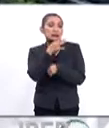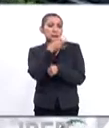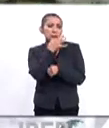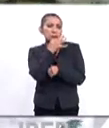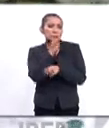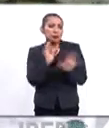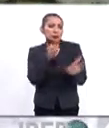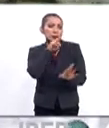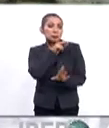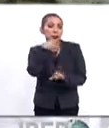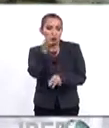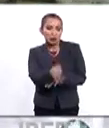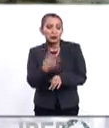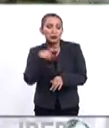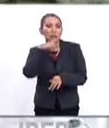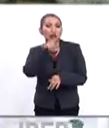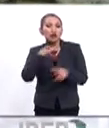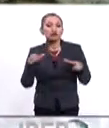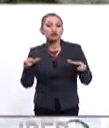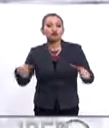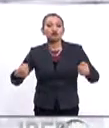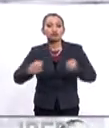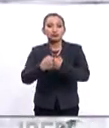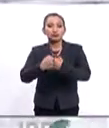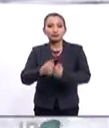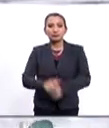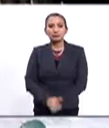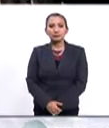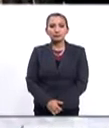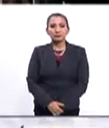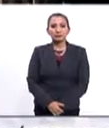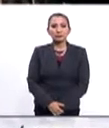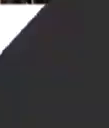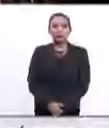minutos si acceden a mejorar la seguridad en la frontera.